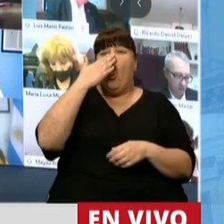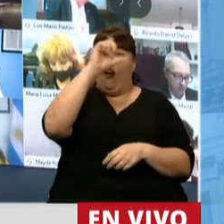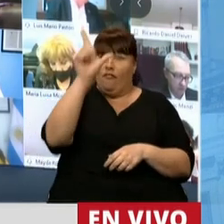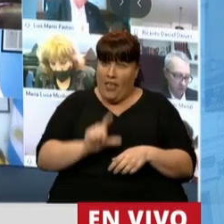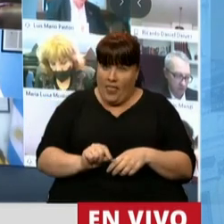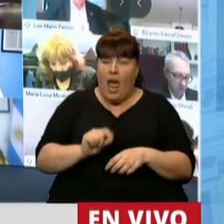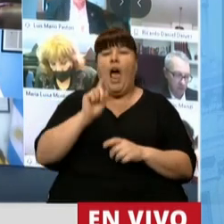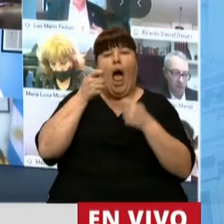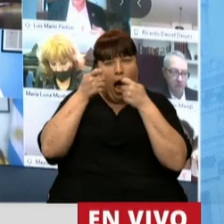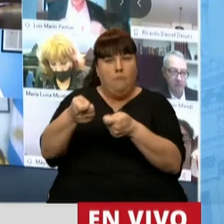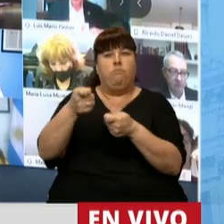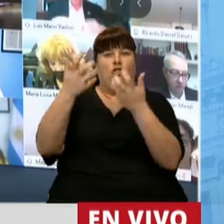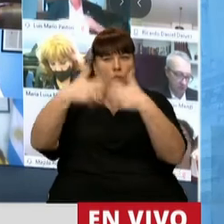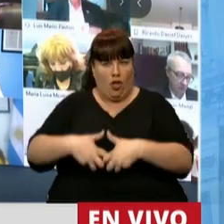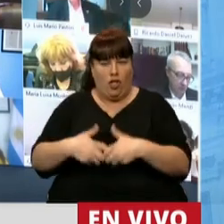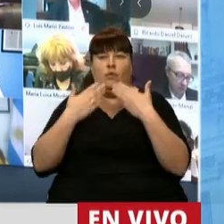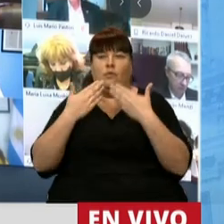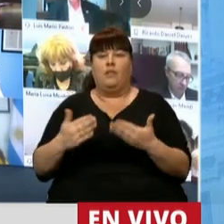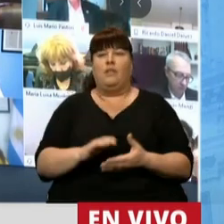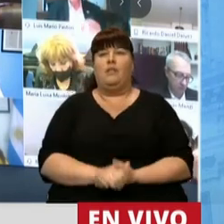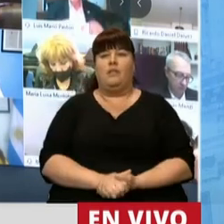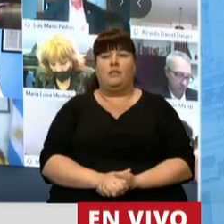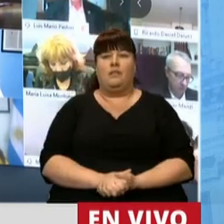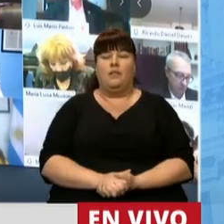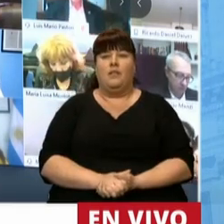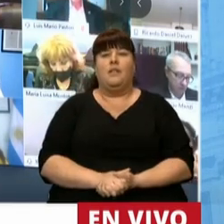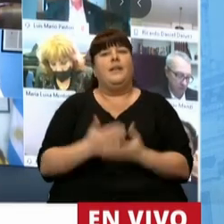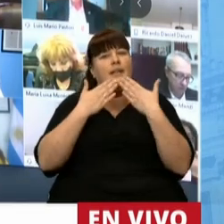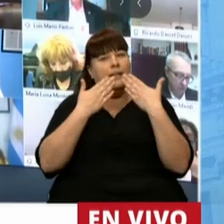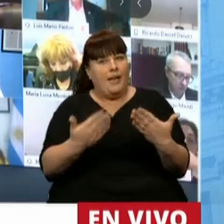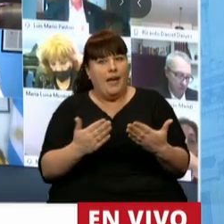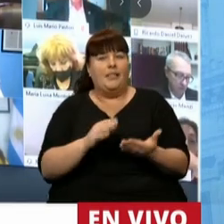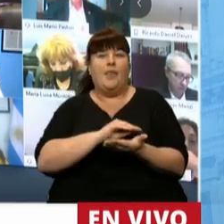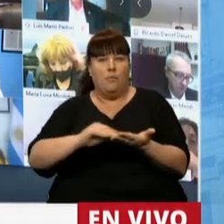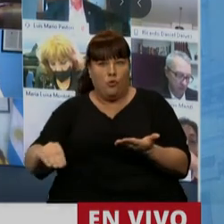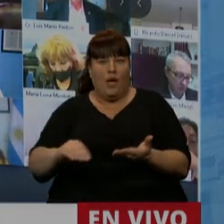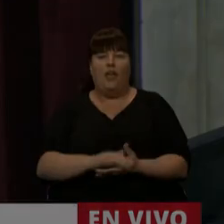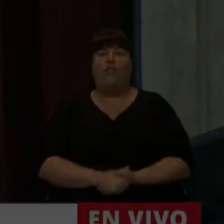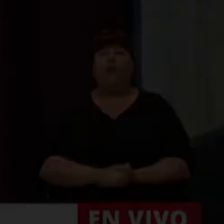vamos a acompañar el proyecto. Muchas gracias. Gracias, diputado Casinerio. Casinerio. Gracias,